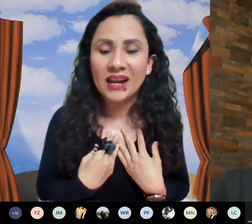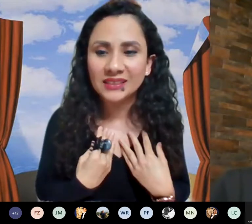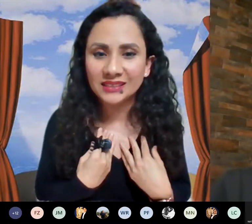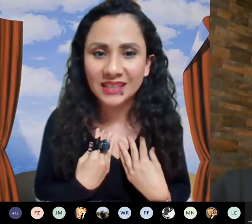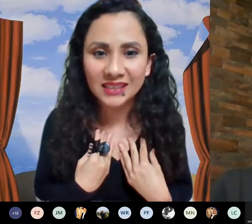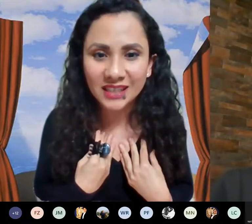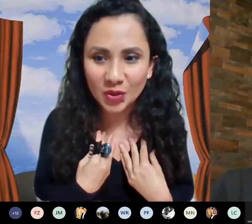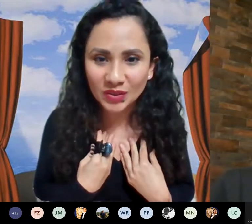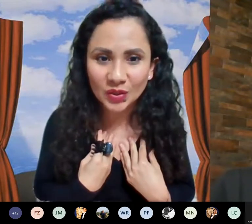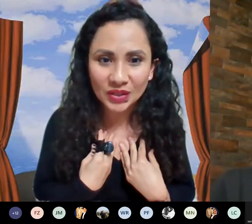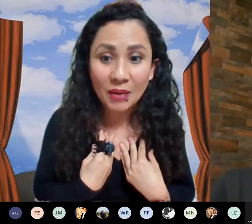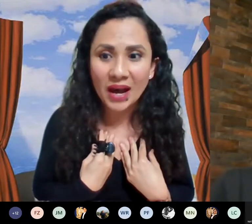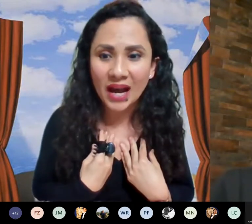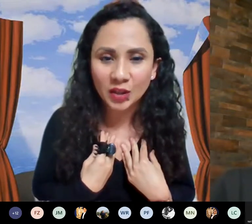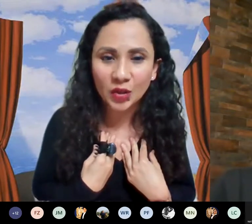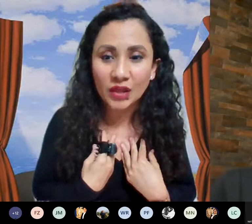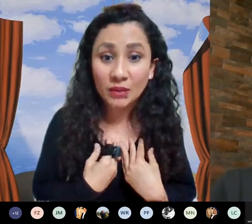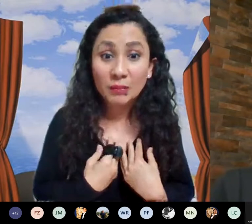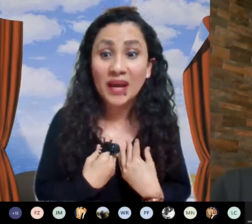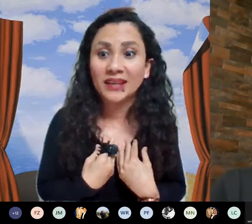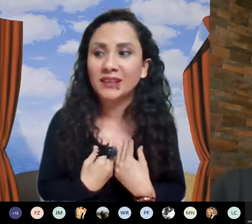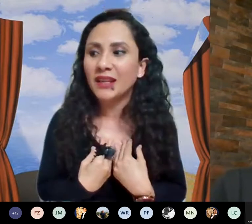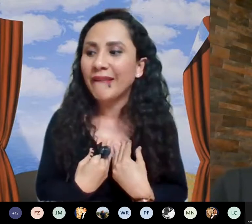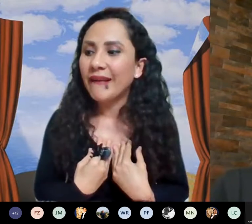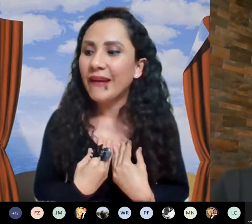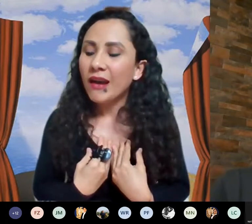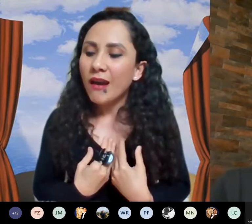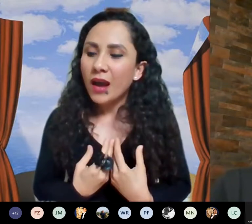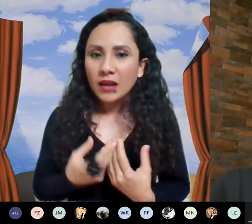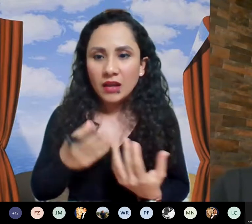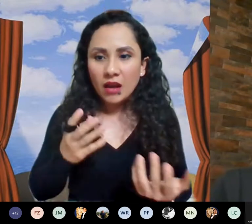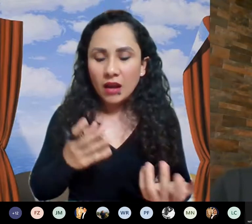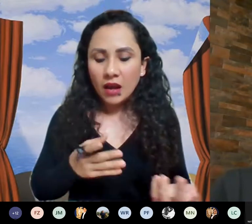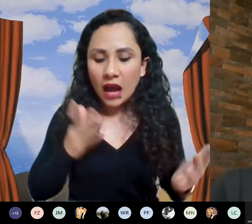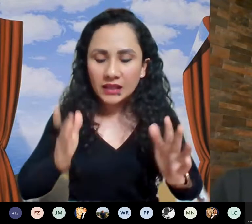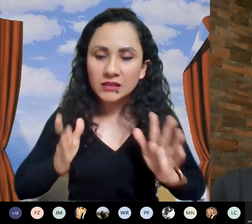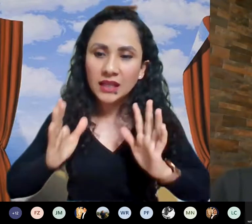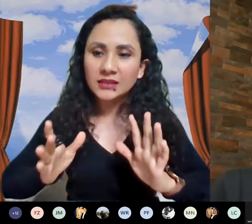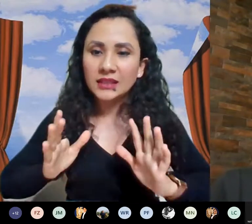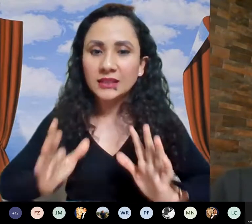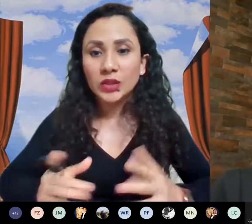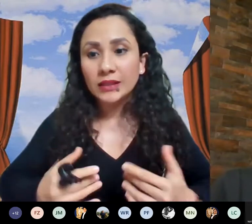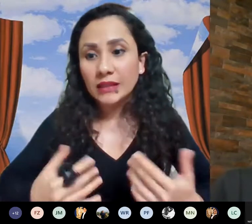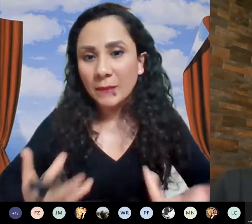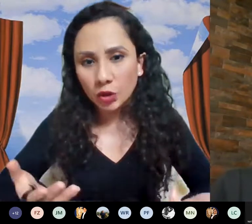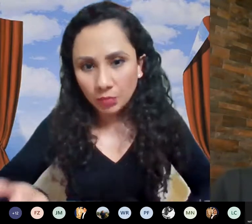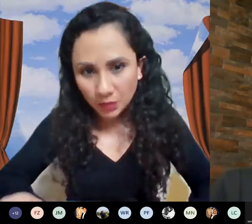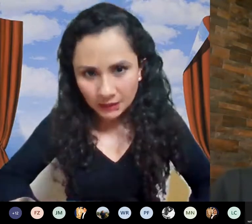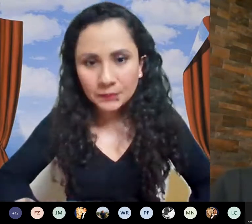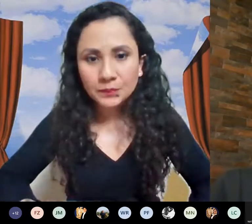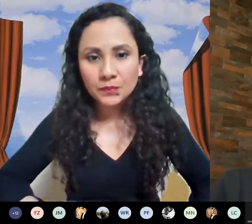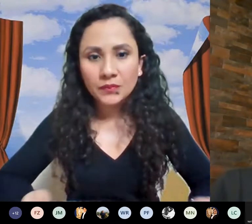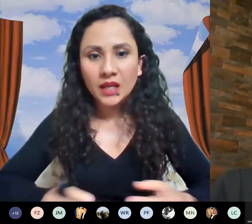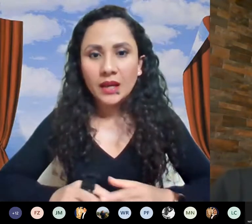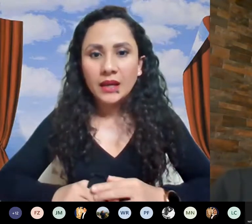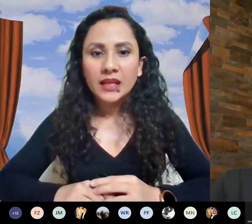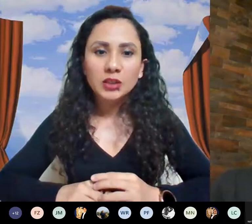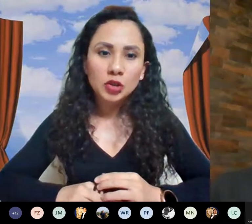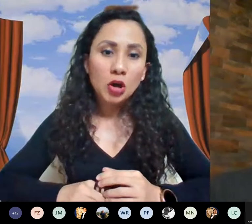por ejemplo para las instancias que yo estoy trabajando de BIMPACKING hay instancias que son de tamaño mil